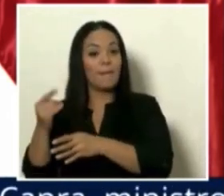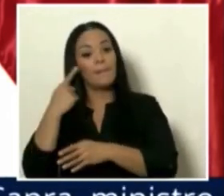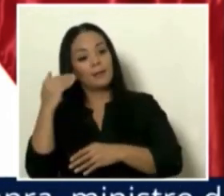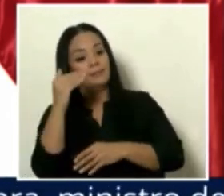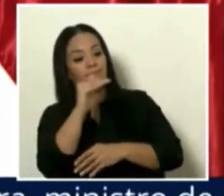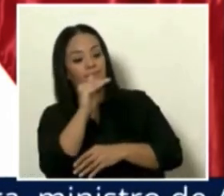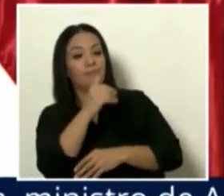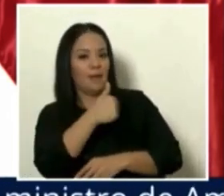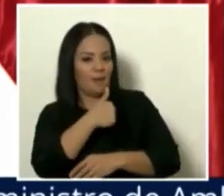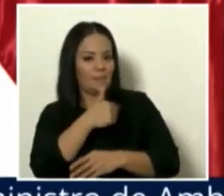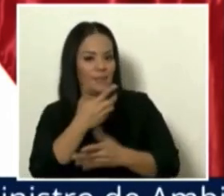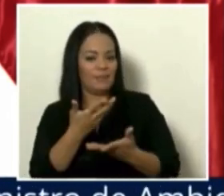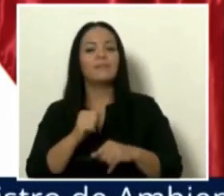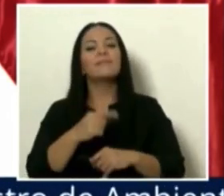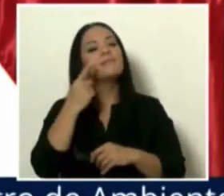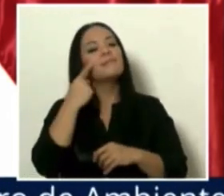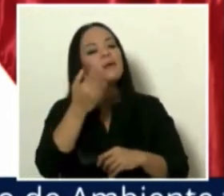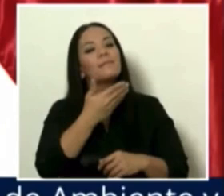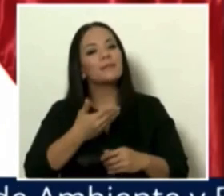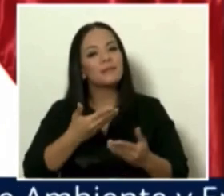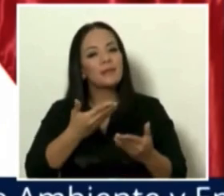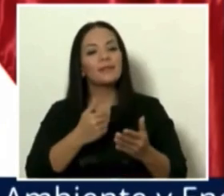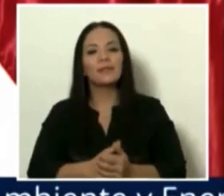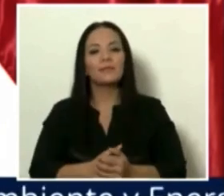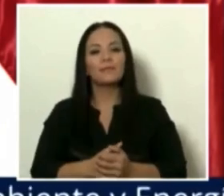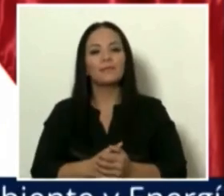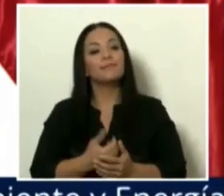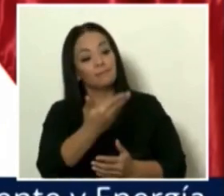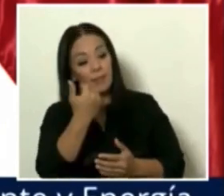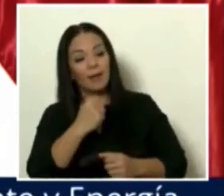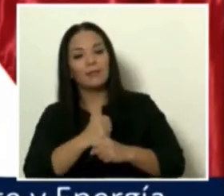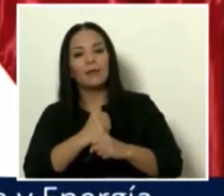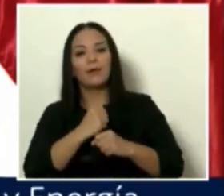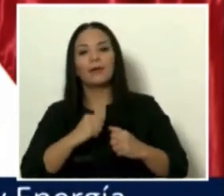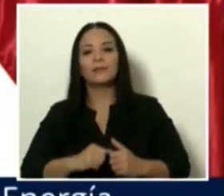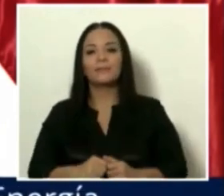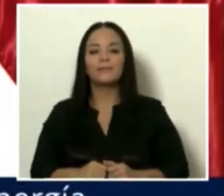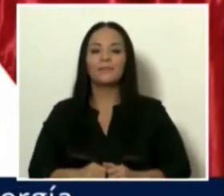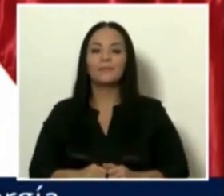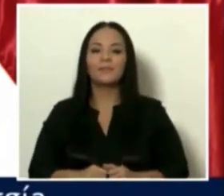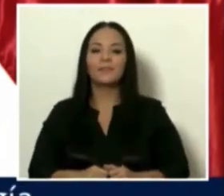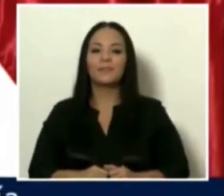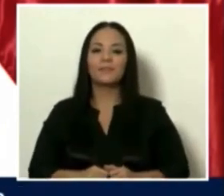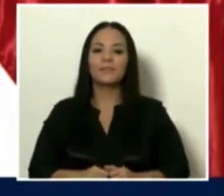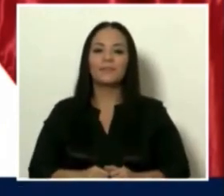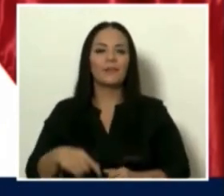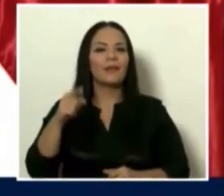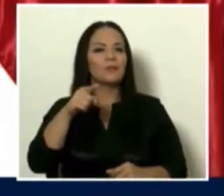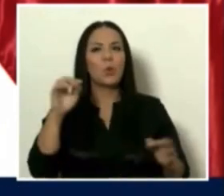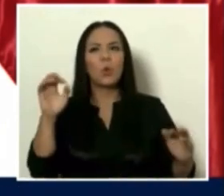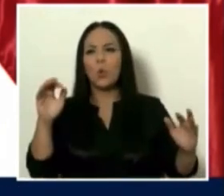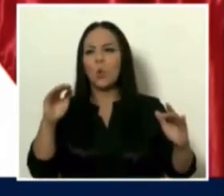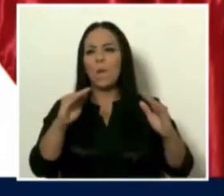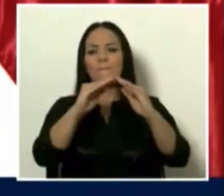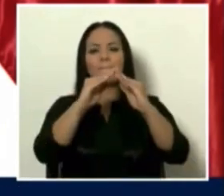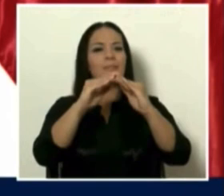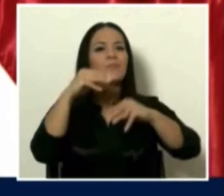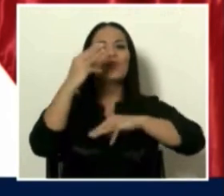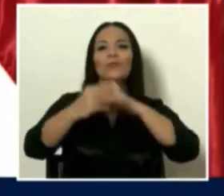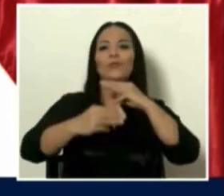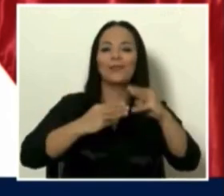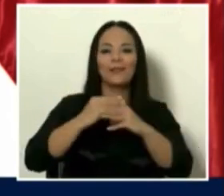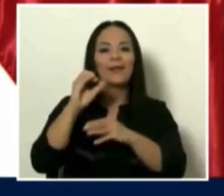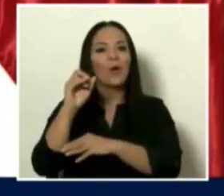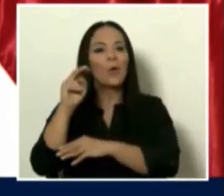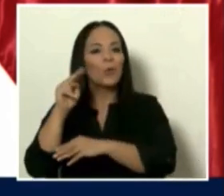tenemos que ponernos a trabajar en esto, la cumbre mundial de las Naciones Unidas sobre